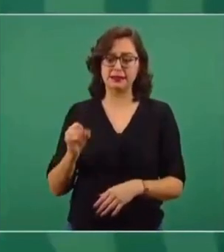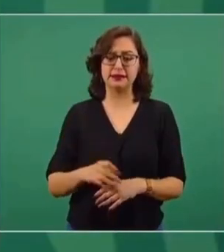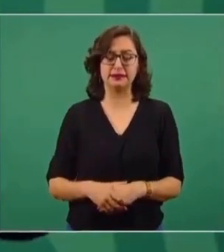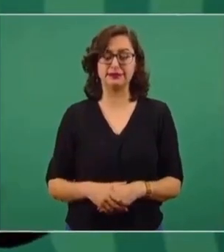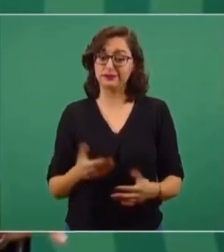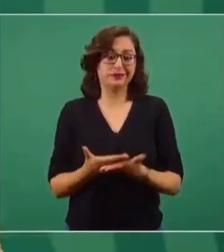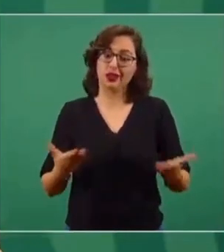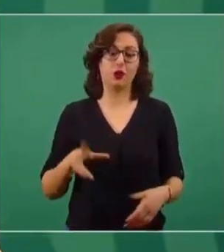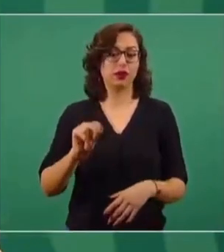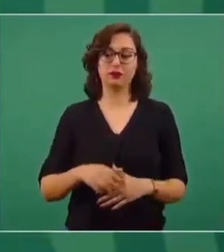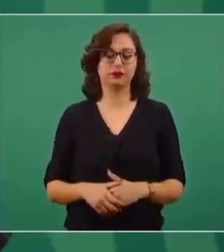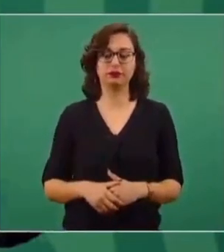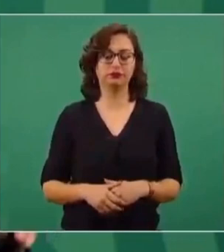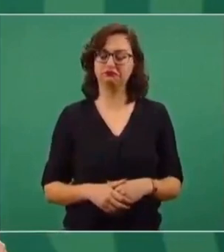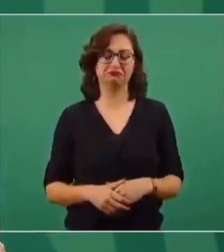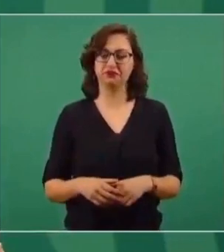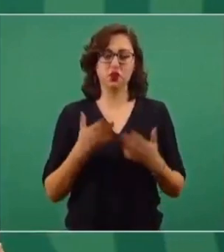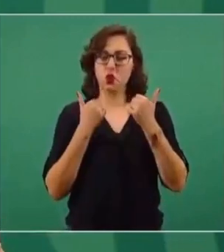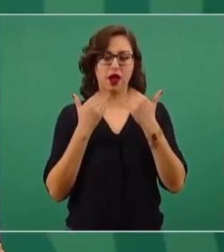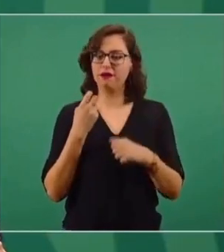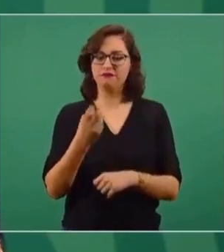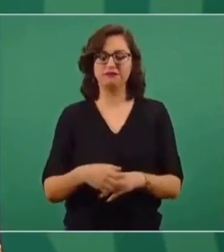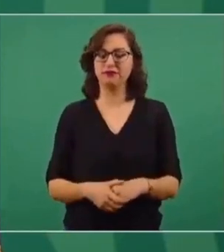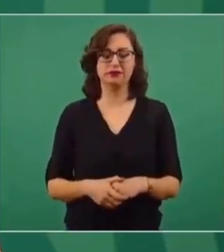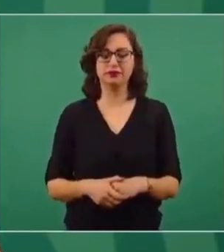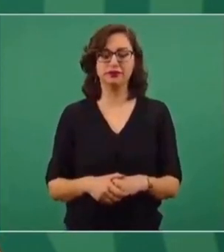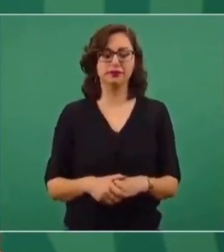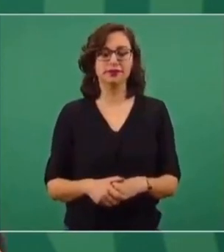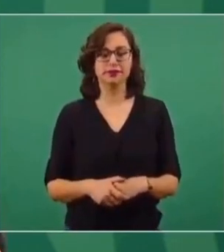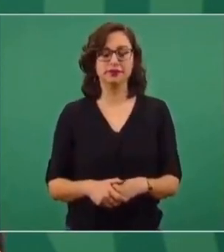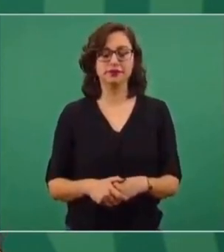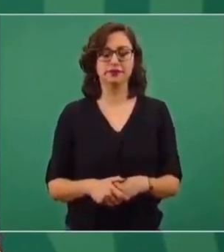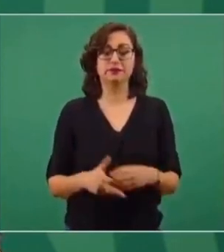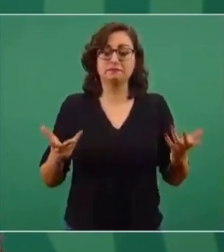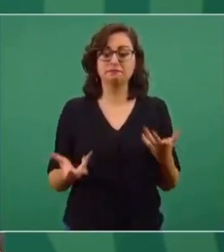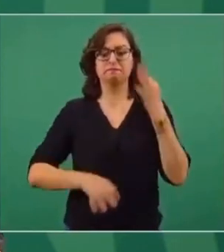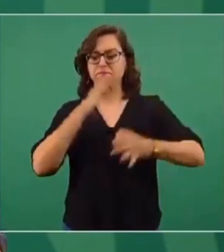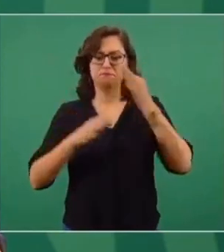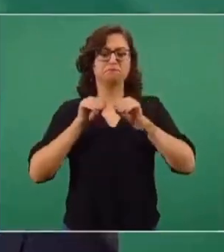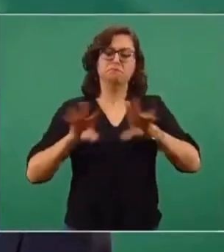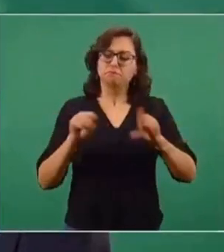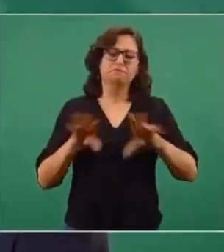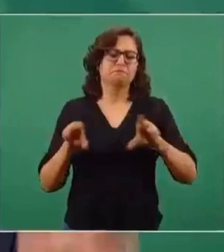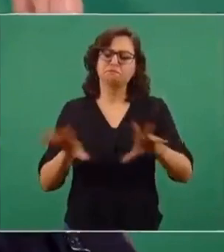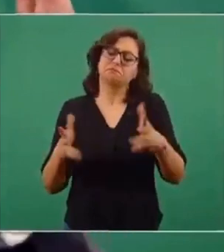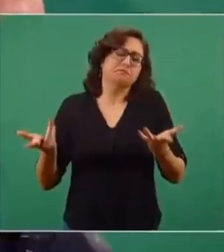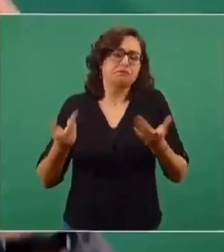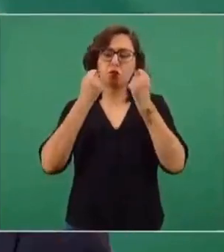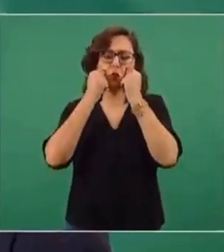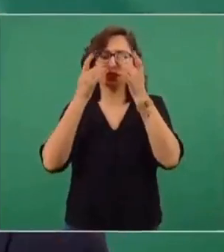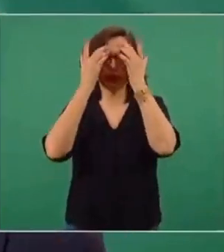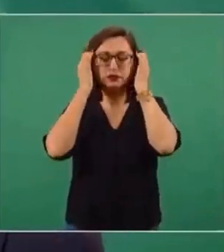Entonces, eso ya no, no se permite. Y aunque continúen las campañas, es que a lo mejor